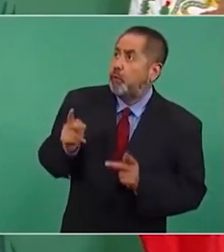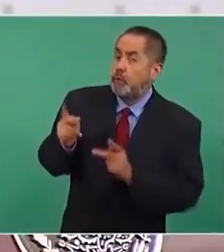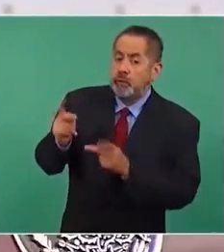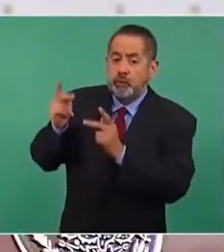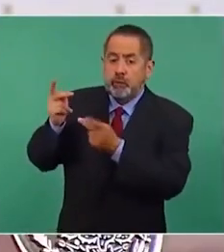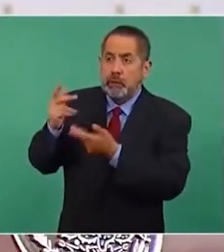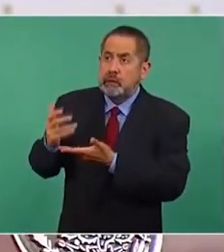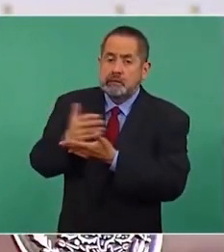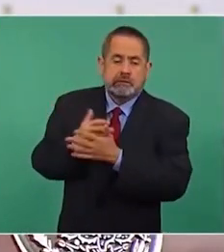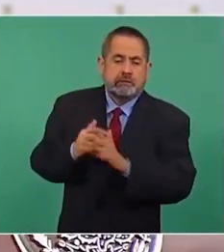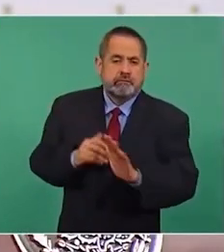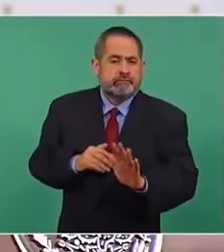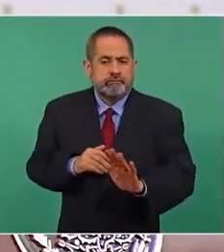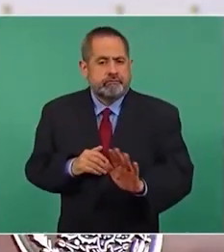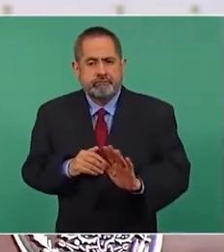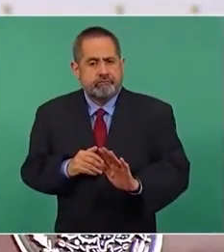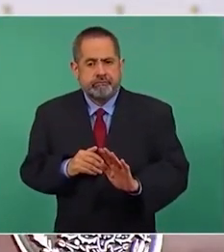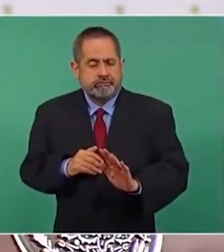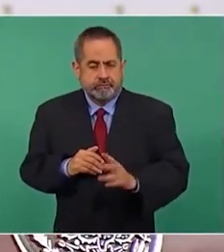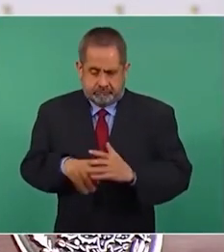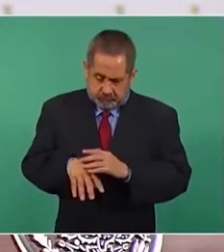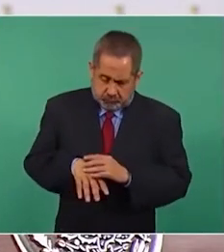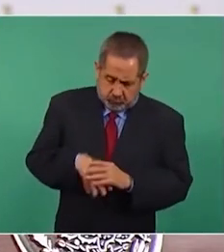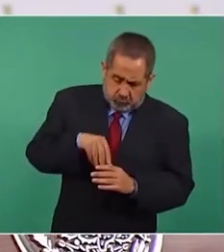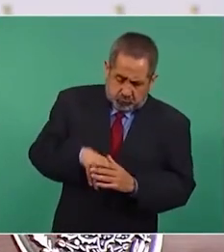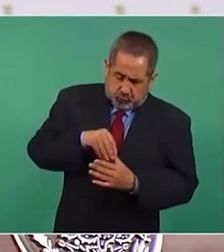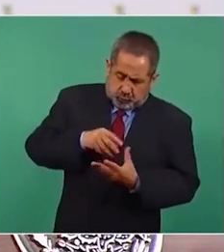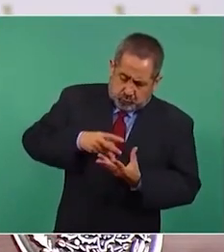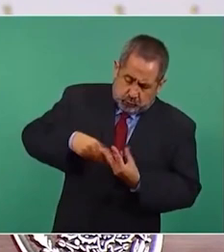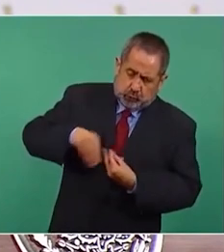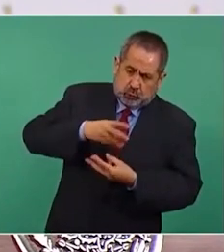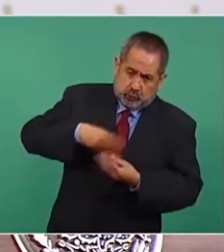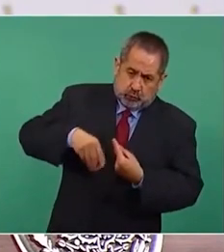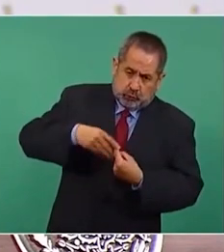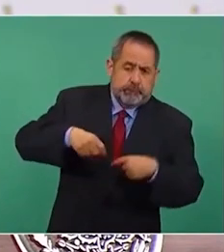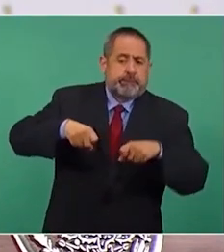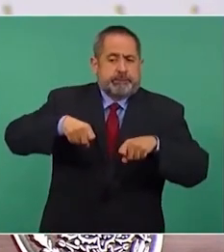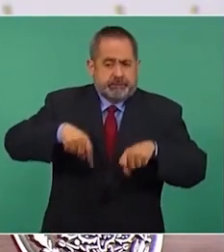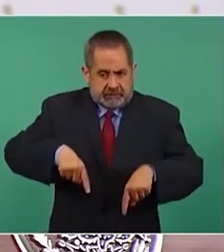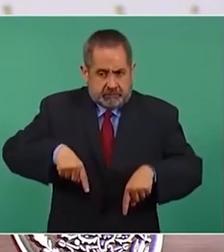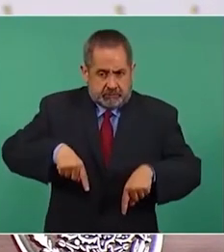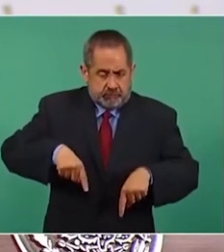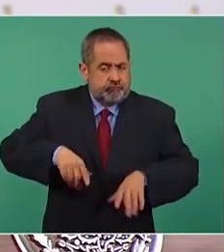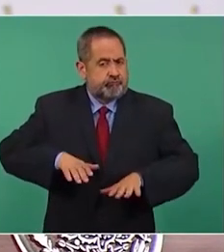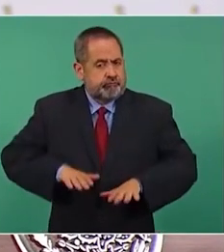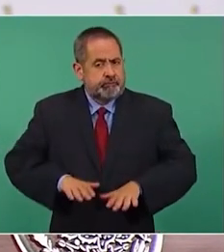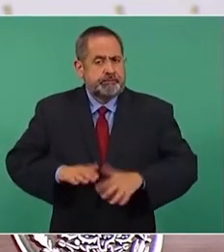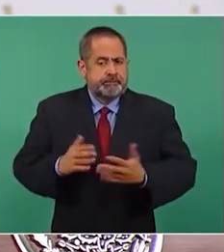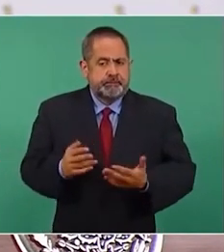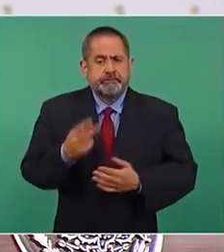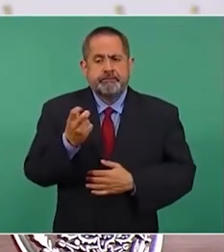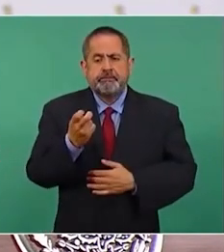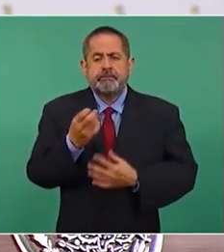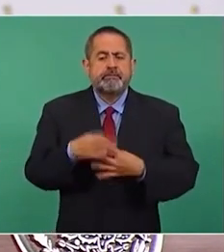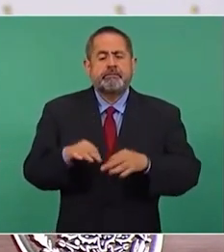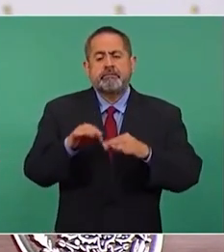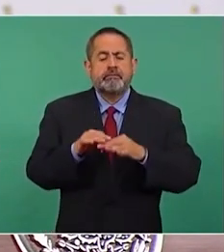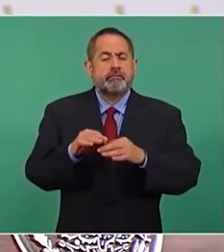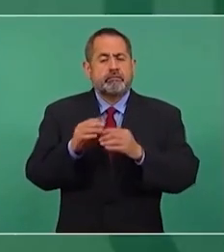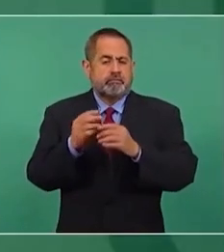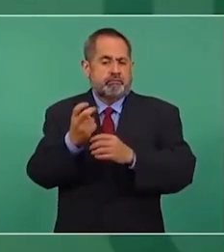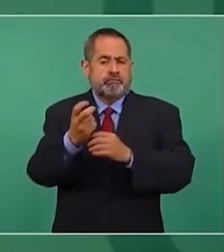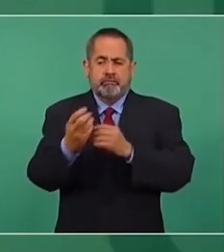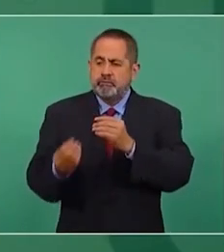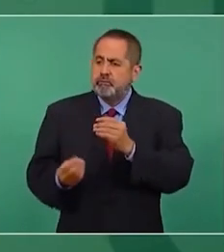procesar toda nuestra materia prima por eso la nueva